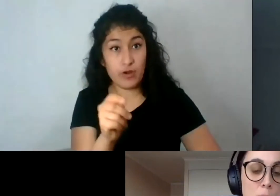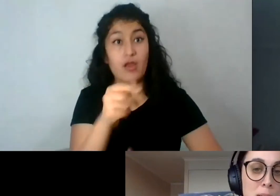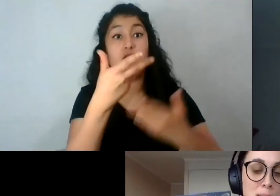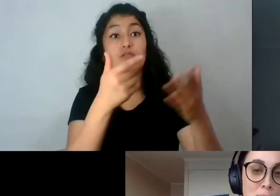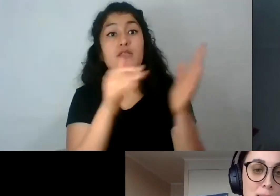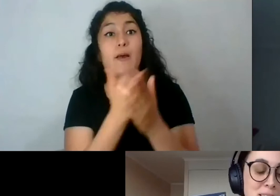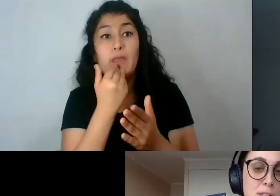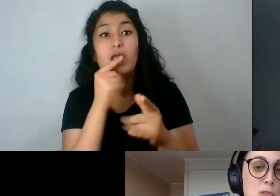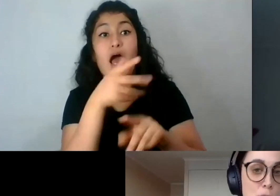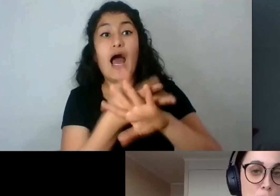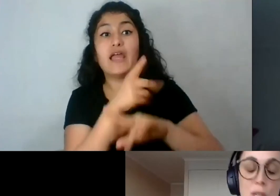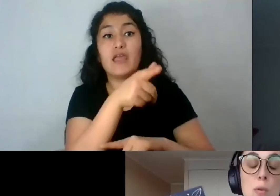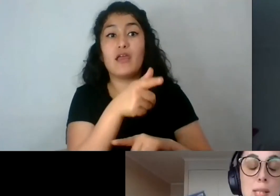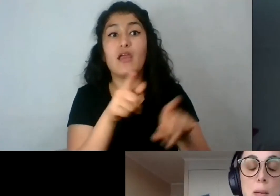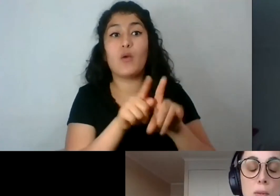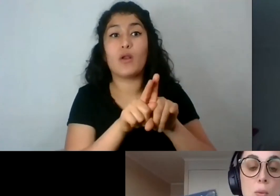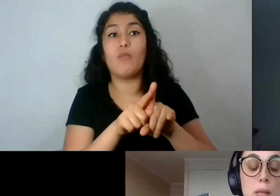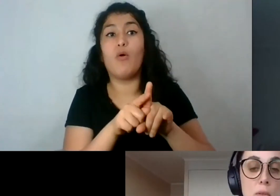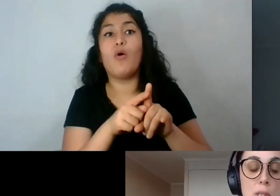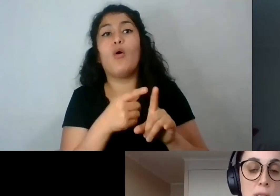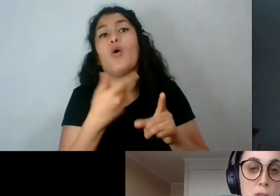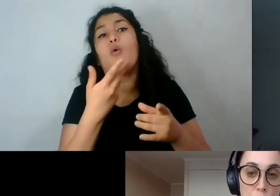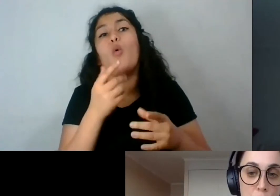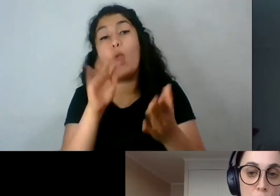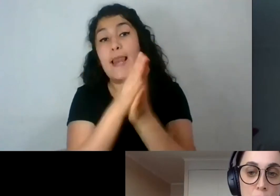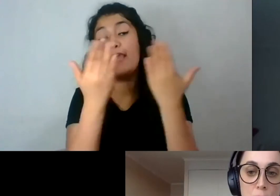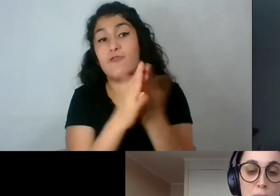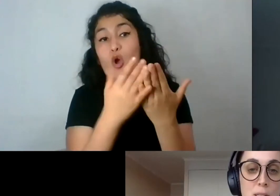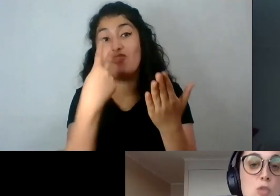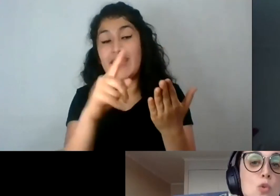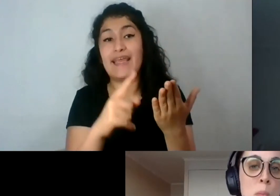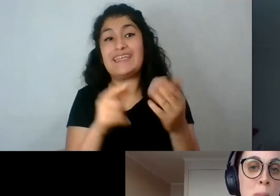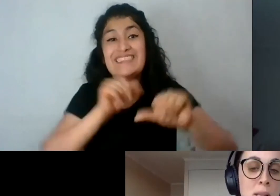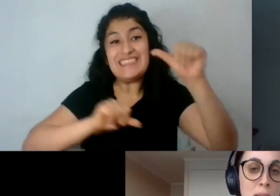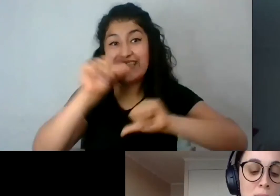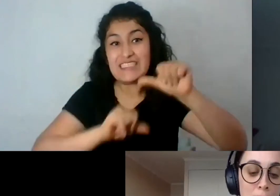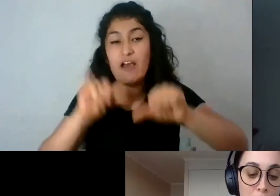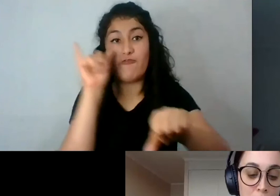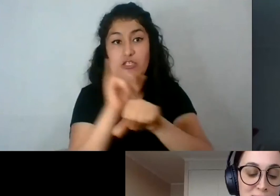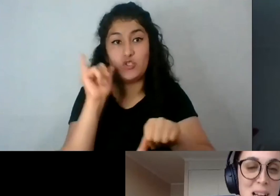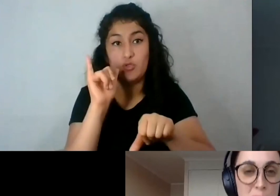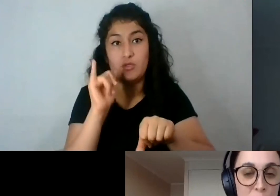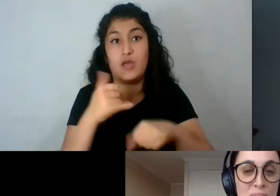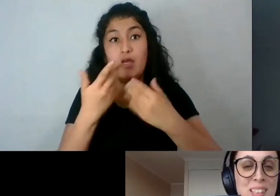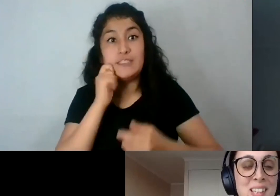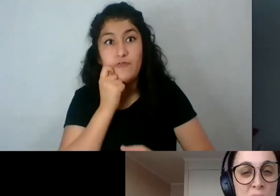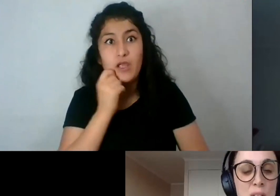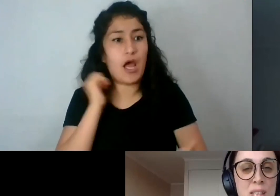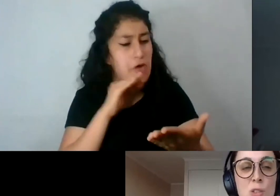una saga de ciencia ficción, o sea, no una saga, perdón, un libro de ciencia ficción. Es sumamente rápido,